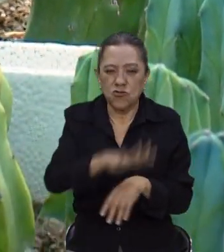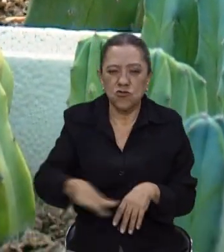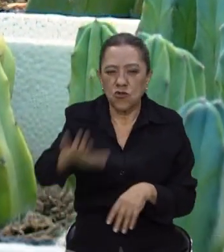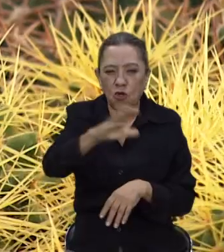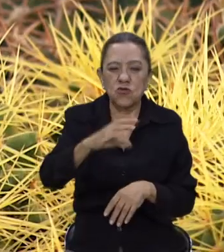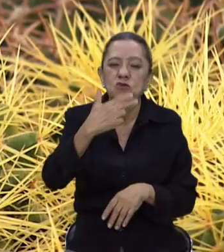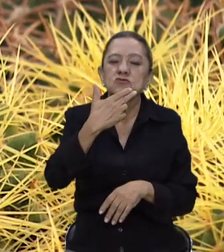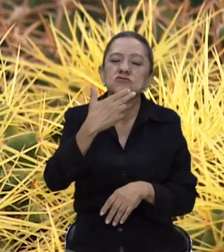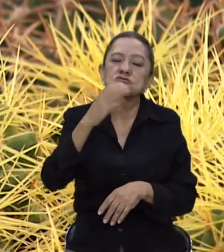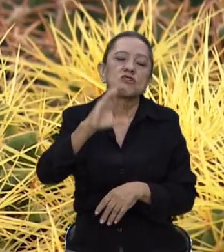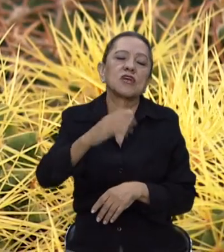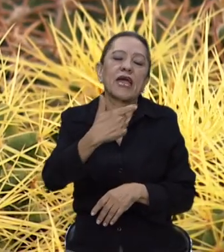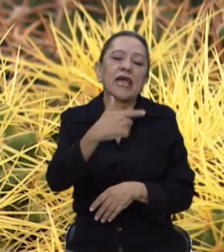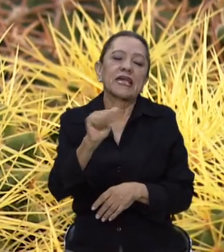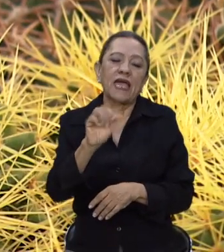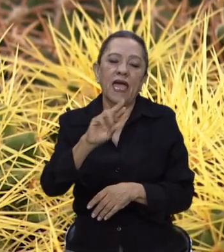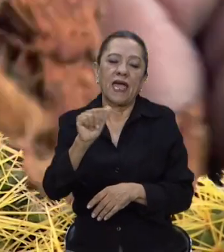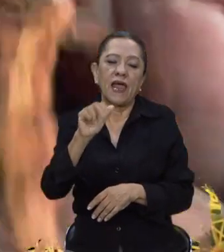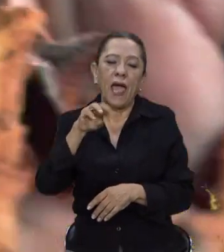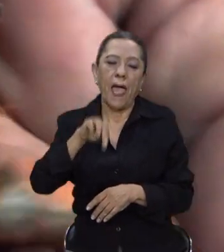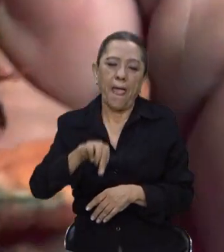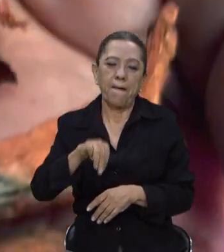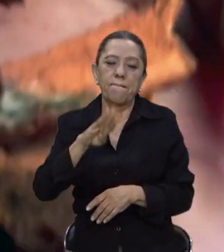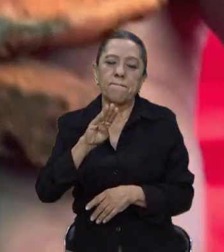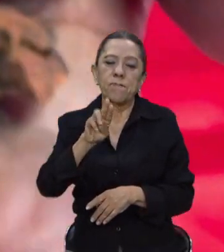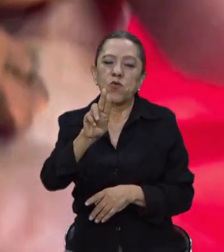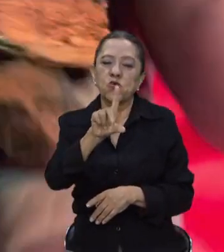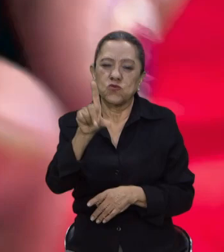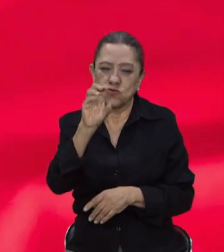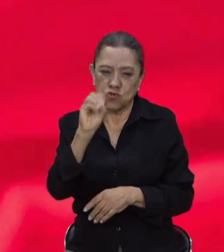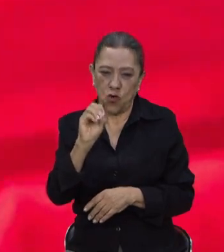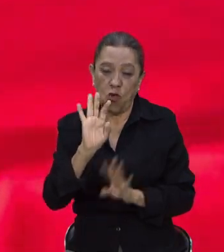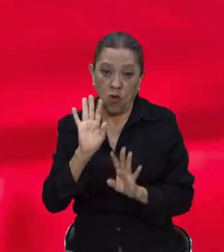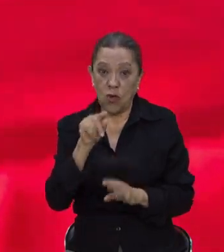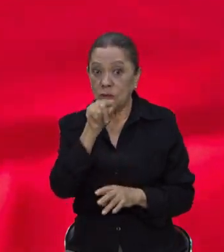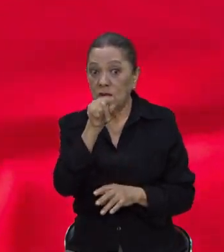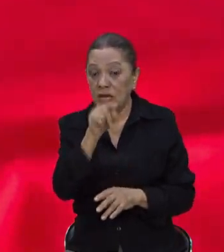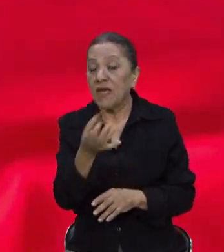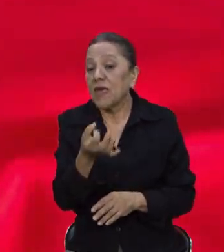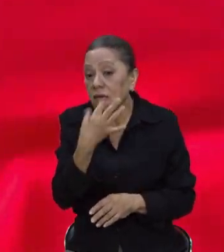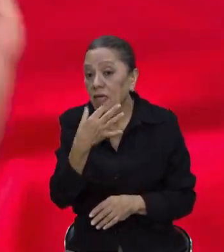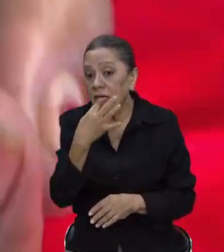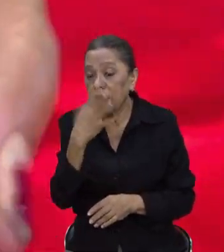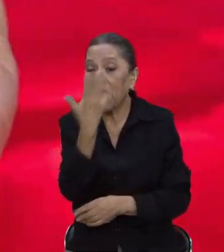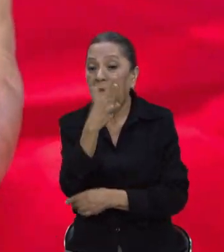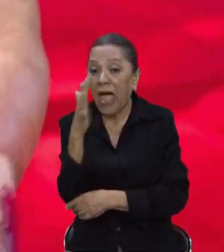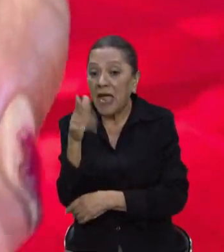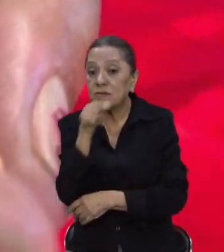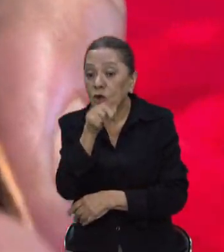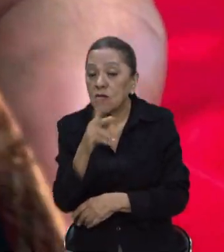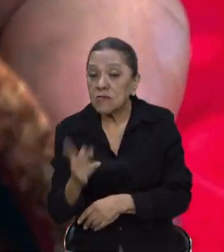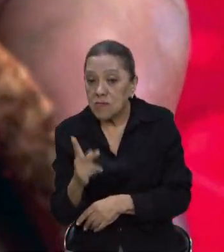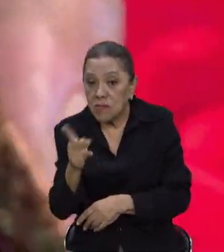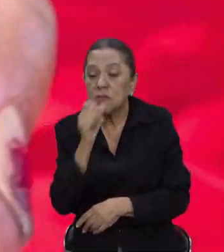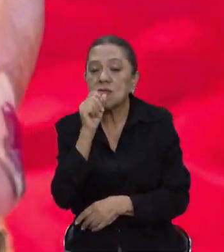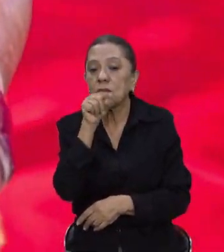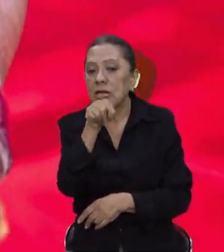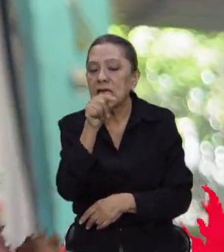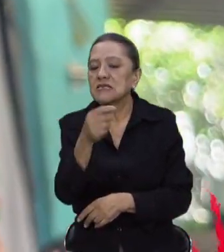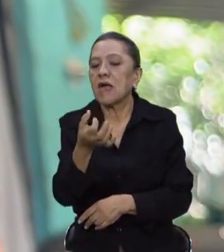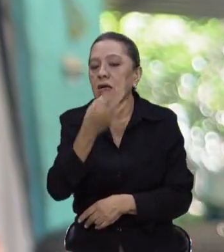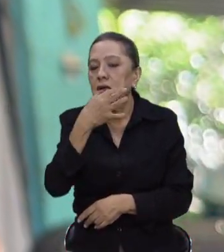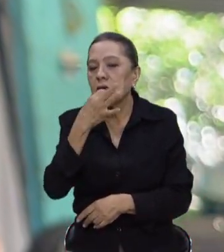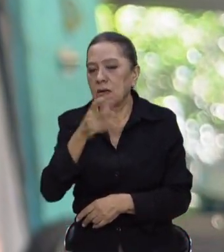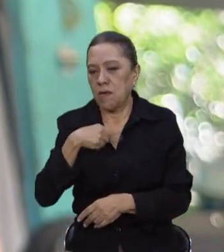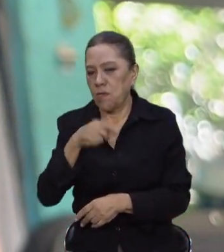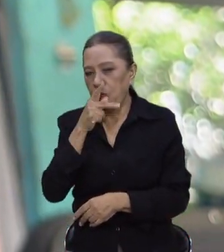garambullo. Tengo también injertos. Nuestro proyecto es de la medicina tradicional, que nos heredó mi padre.